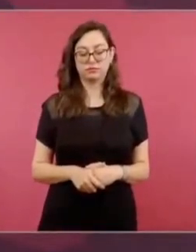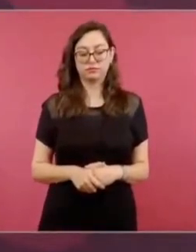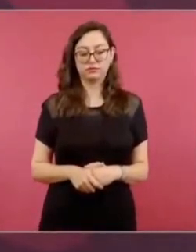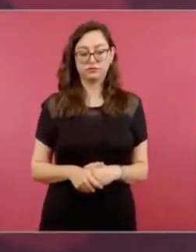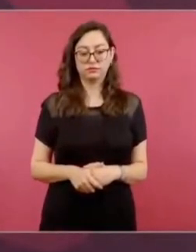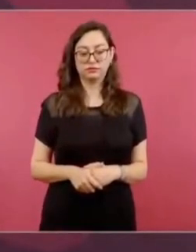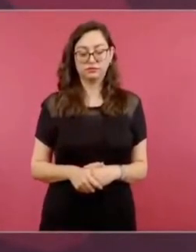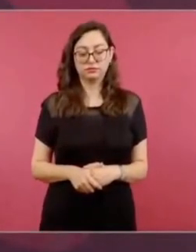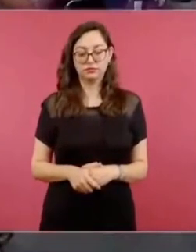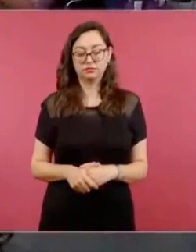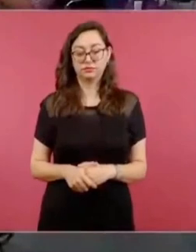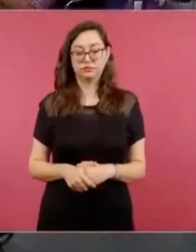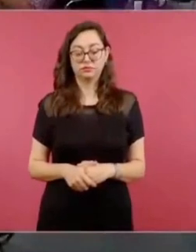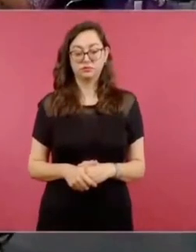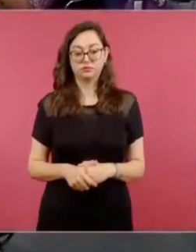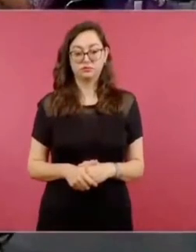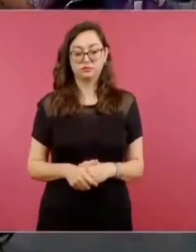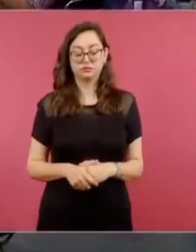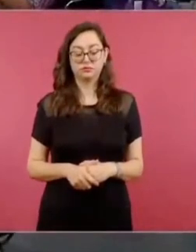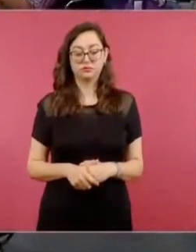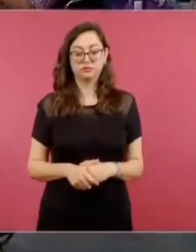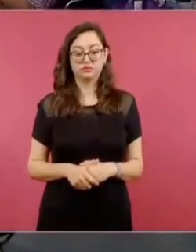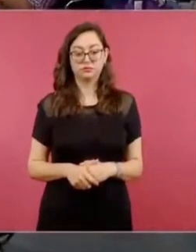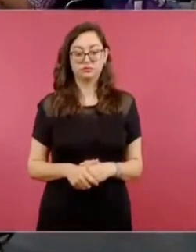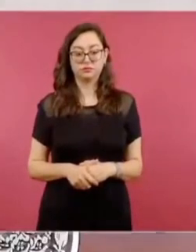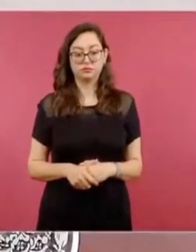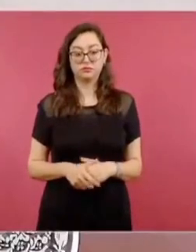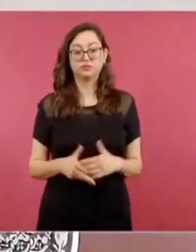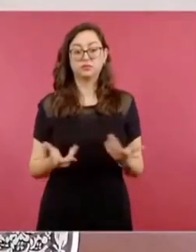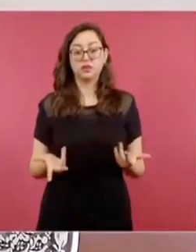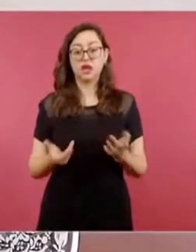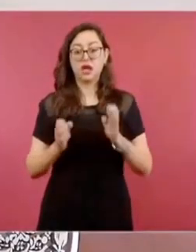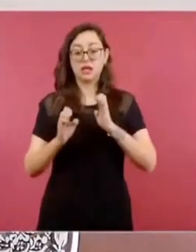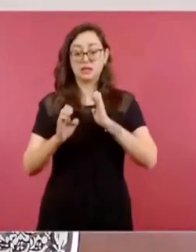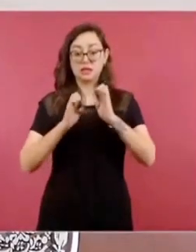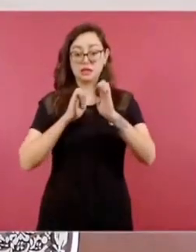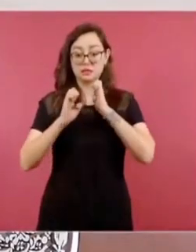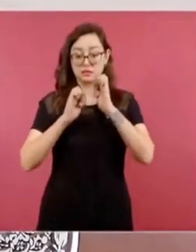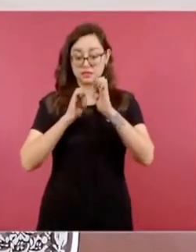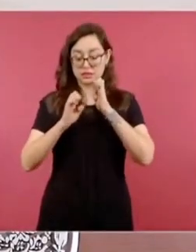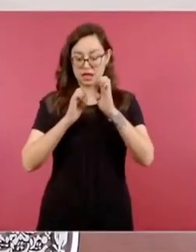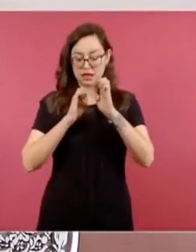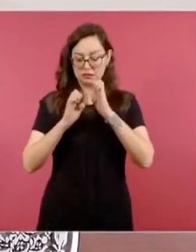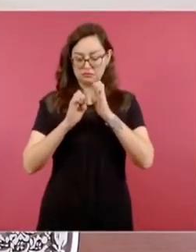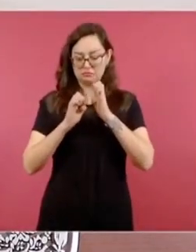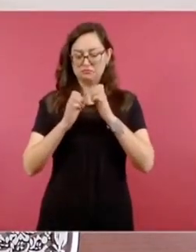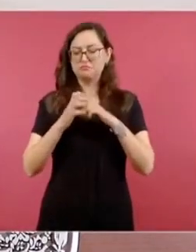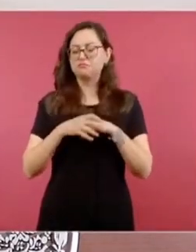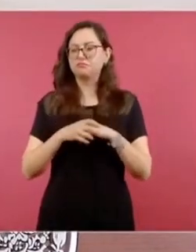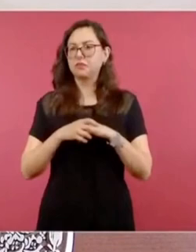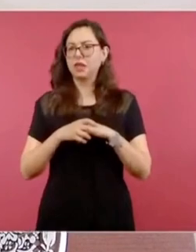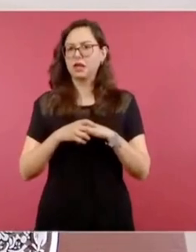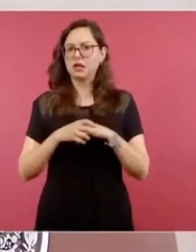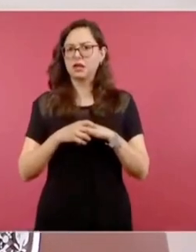la entrevista… Yo ni sabía lo que había declarado un